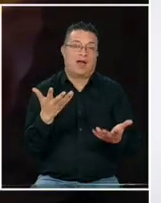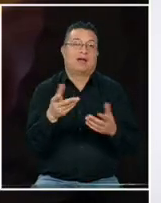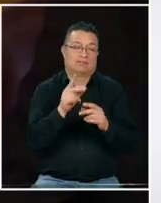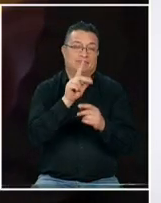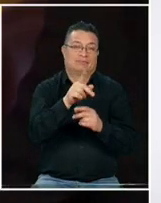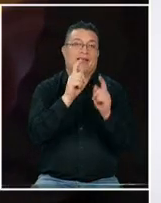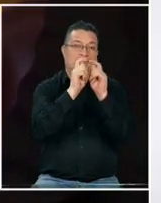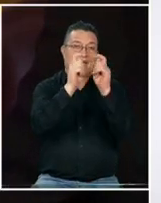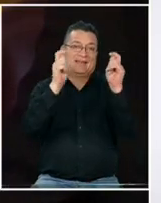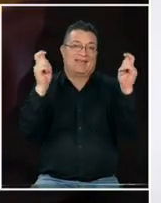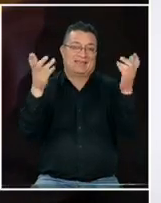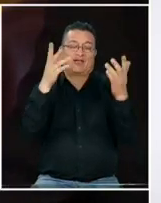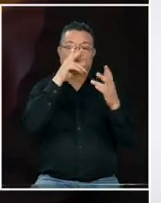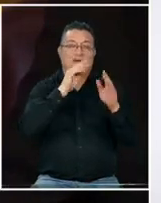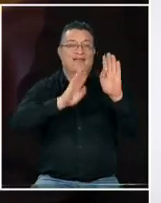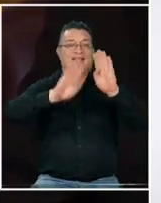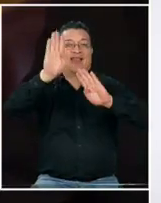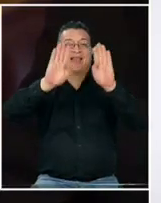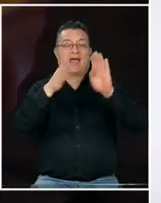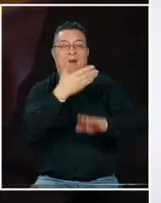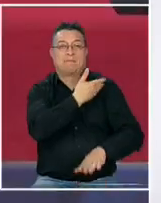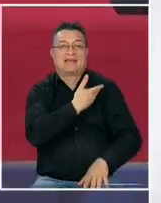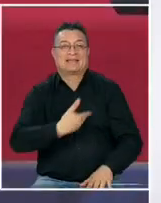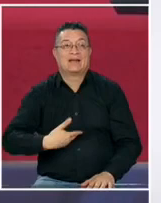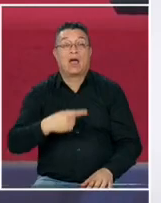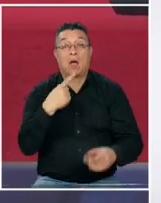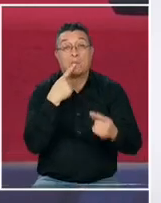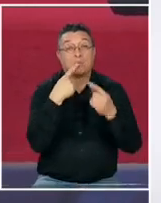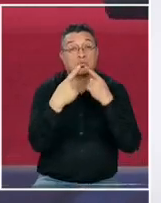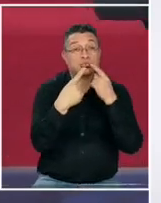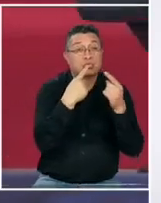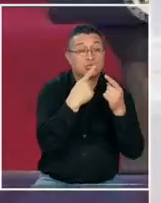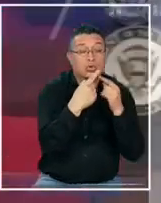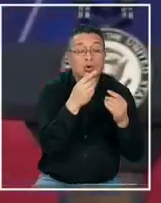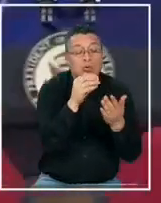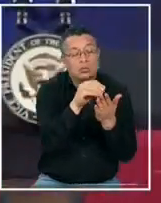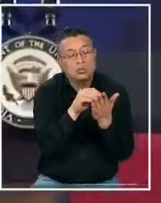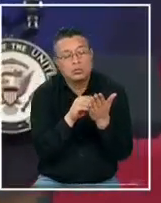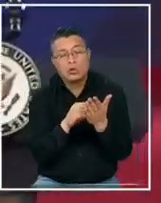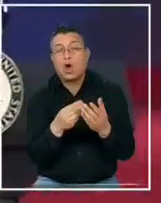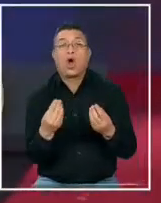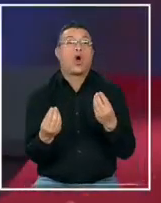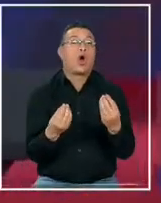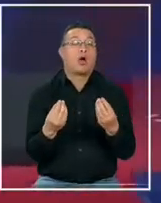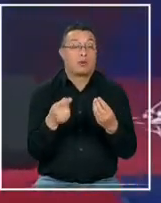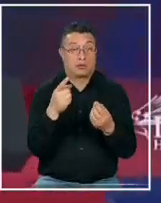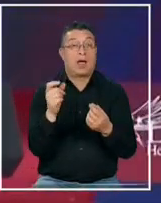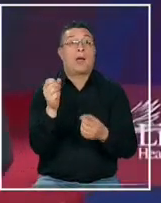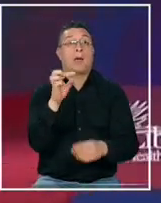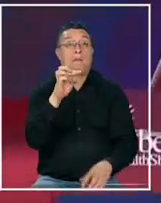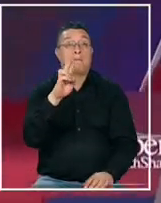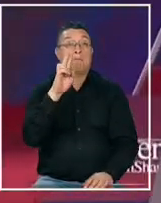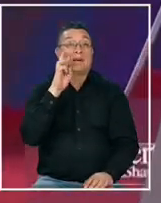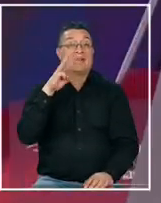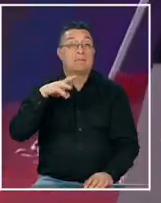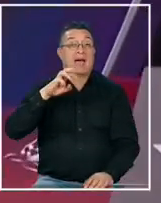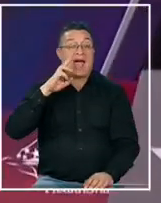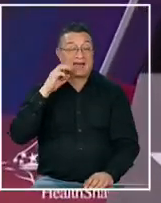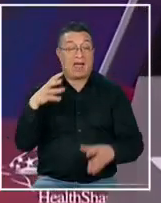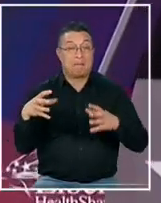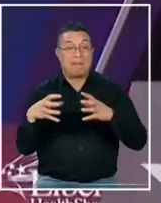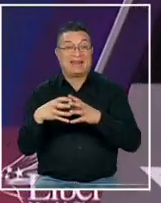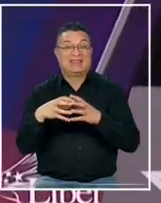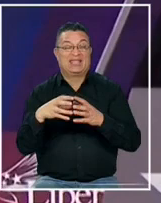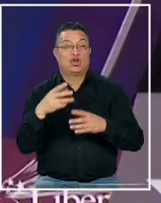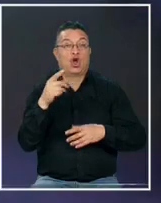su precandidatura presidencial y qué dicen las encuestas la parte importante porque sabemos tú lo decías tiene que ir a primaria el partido republicano